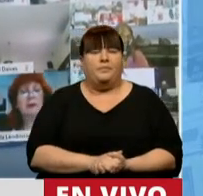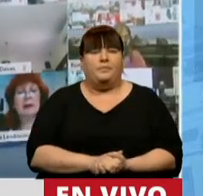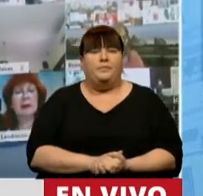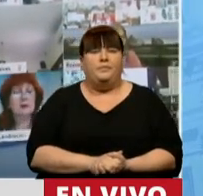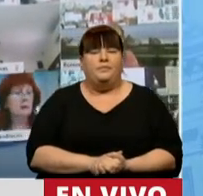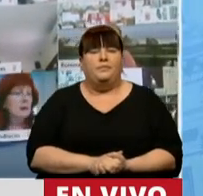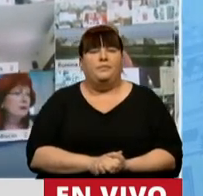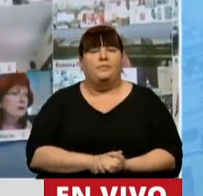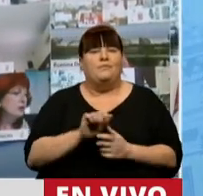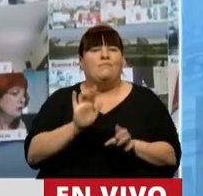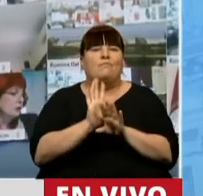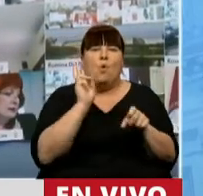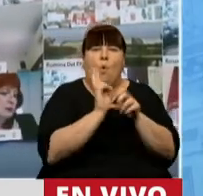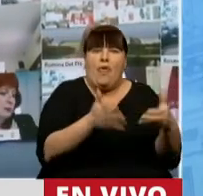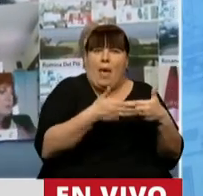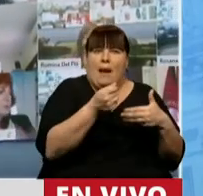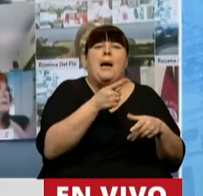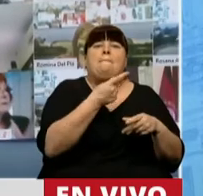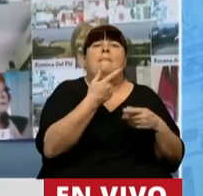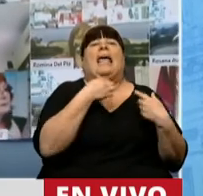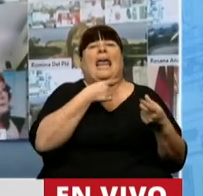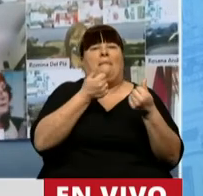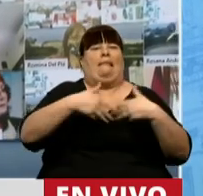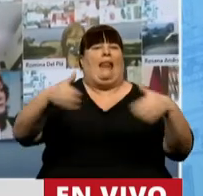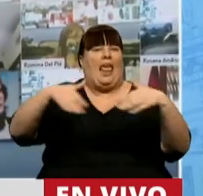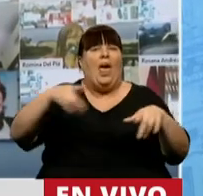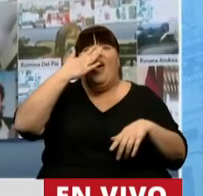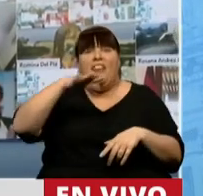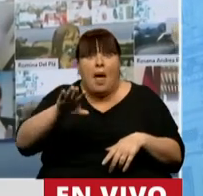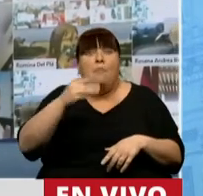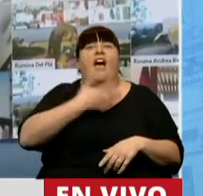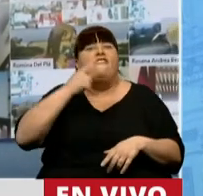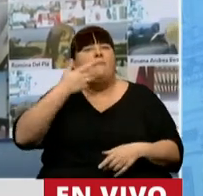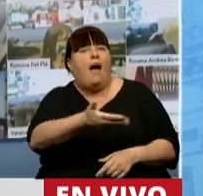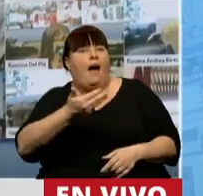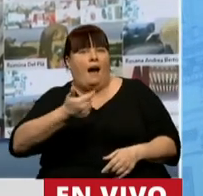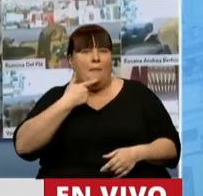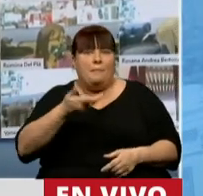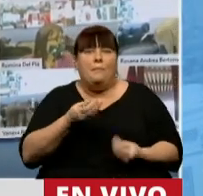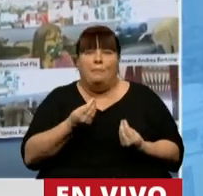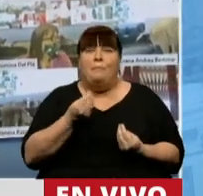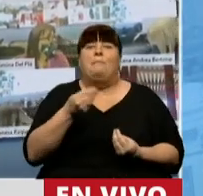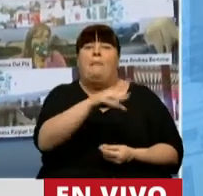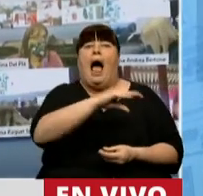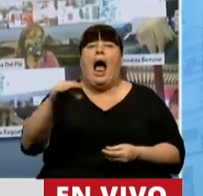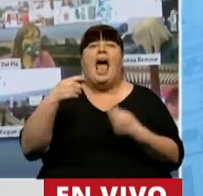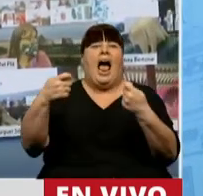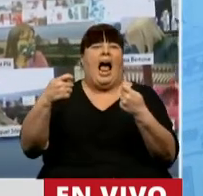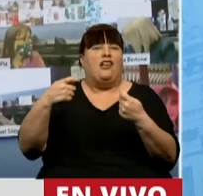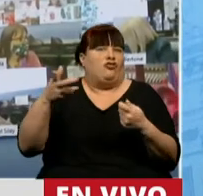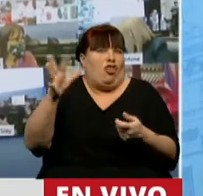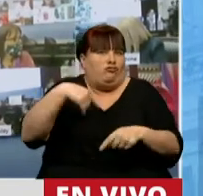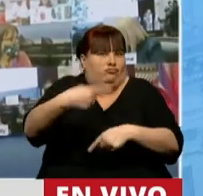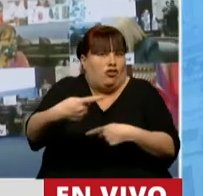blindaje en realidad es para poder liberar fondos, que después va a exigir el FMI para utilizarlo en gastos